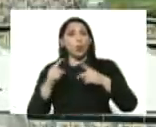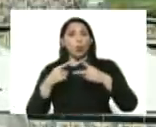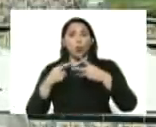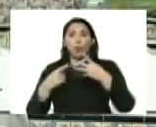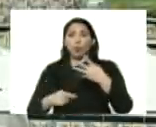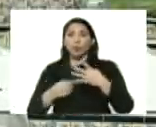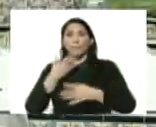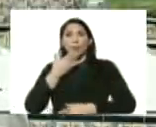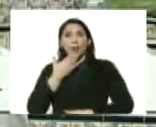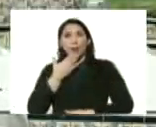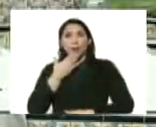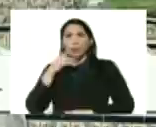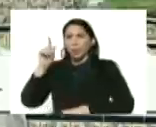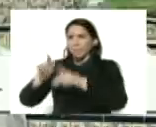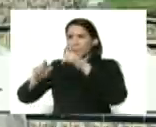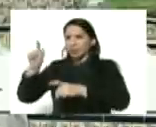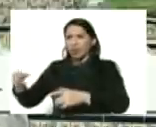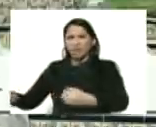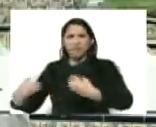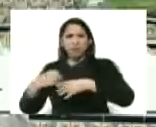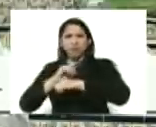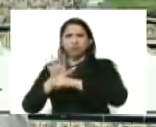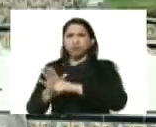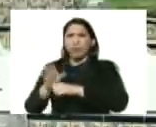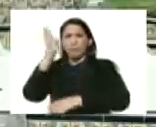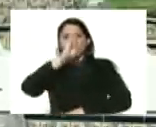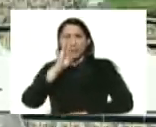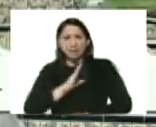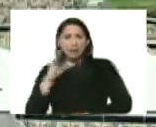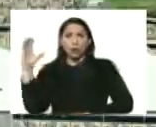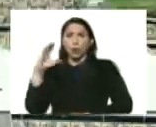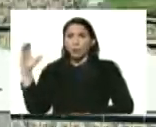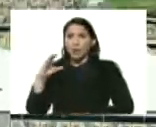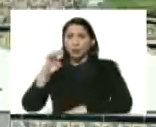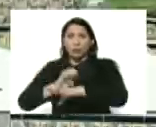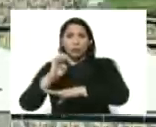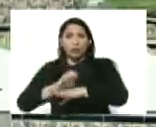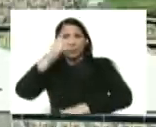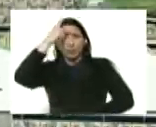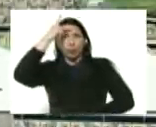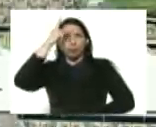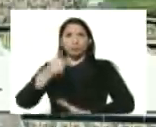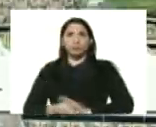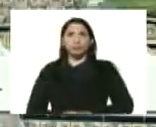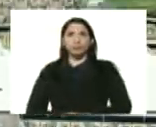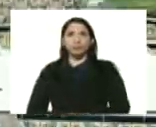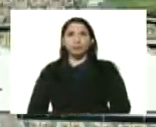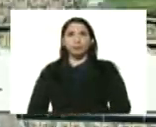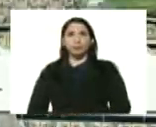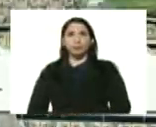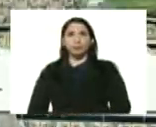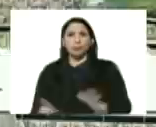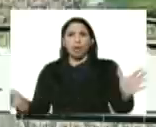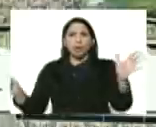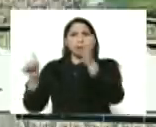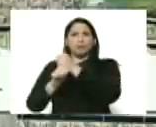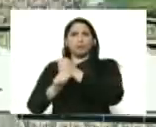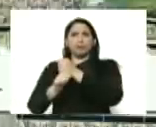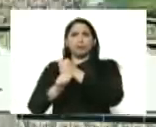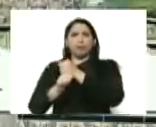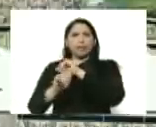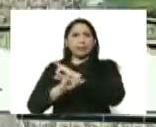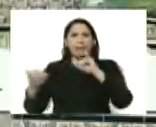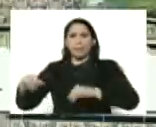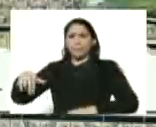los casos colombianos, brasileros, ecuatorianos y peruanos, que detectamos al pasar la